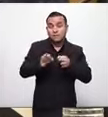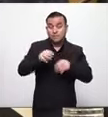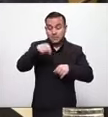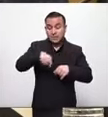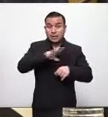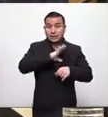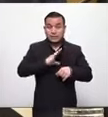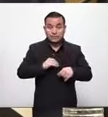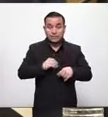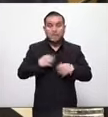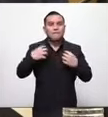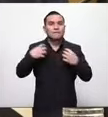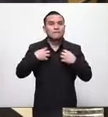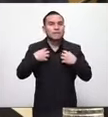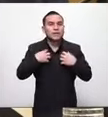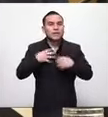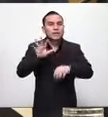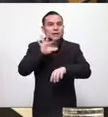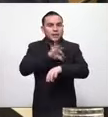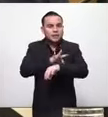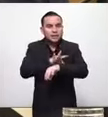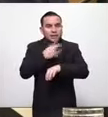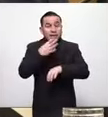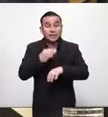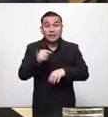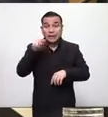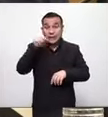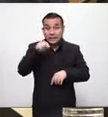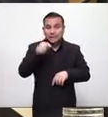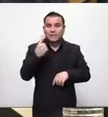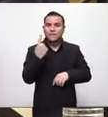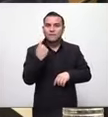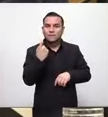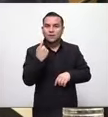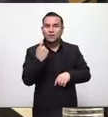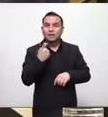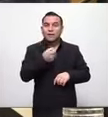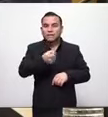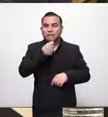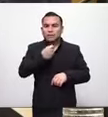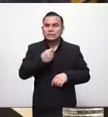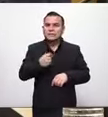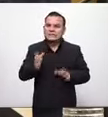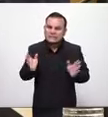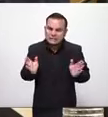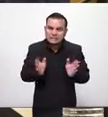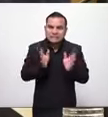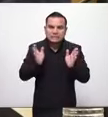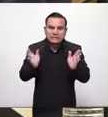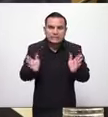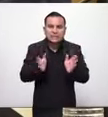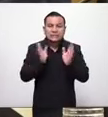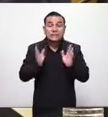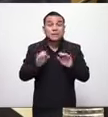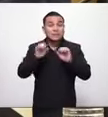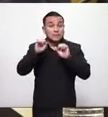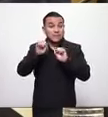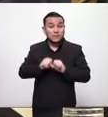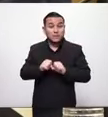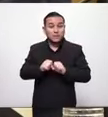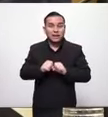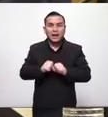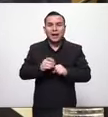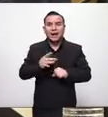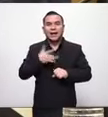la población o sea yo creo que ahí es donde todavía esos mensajes va a haber que insistirlos para que haya como una